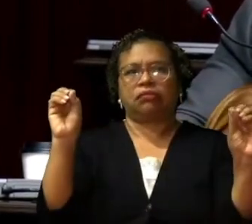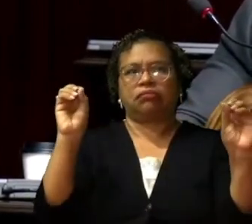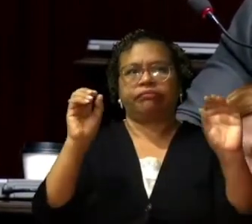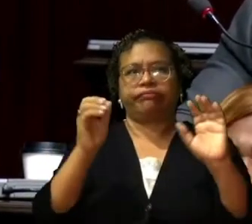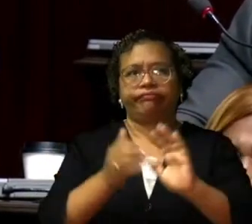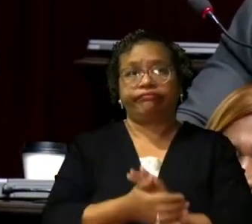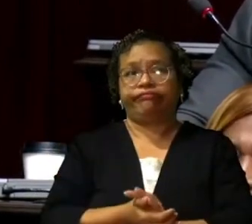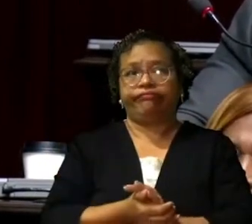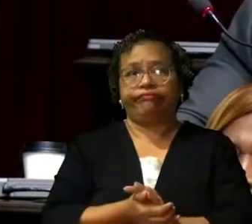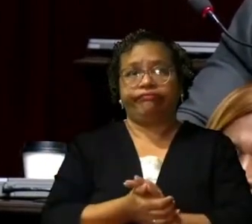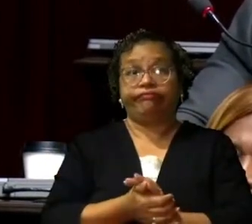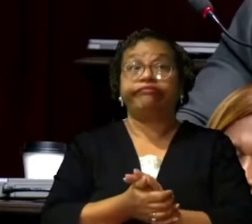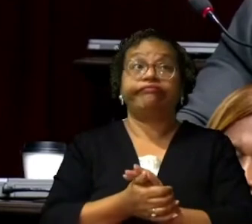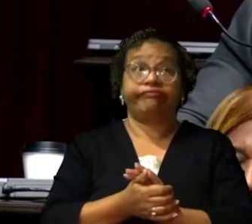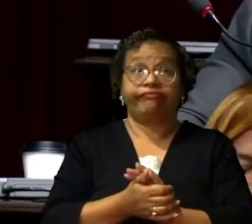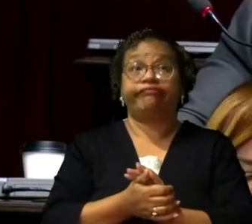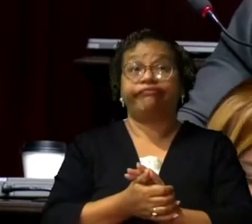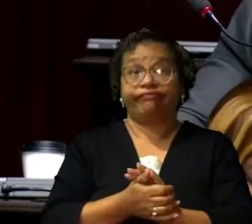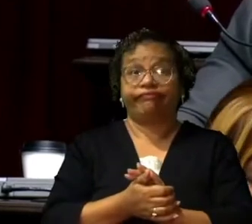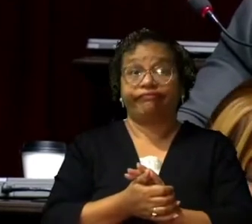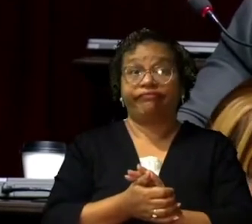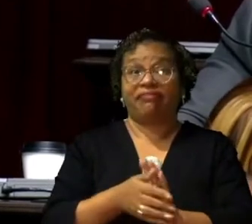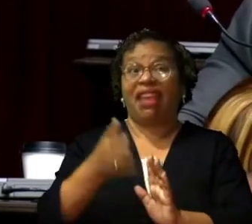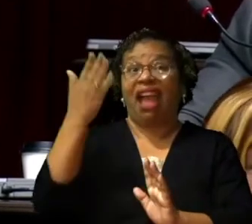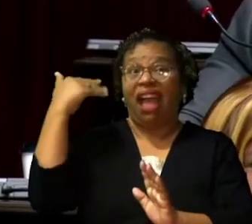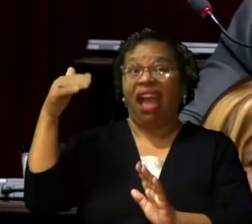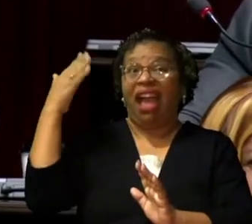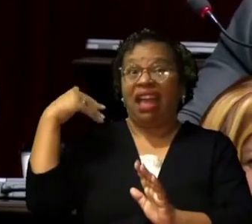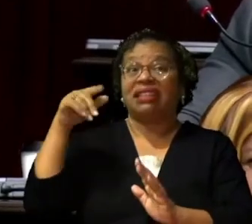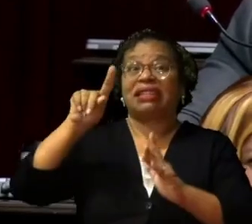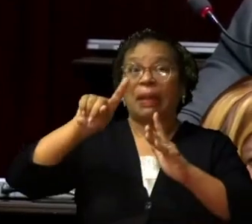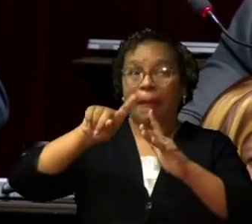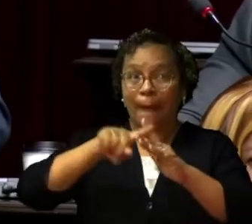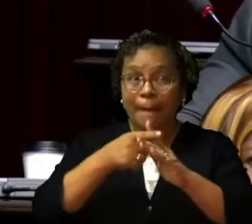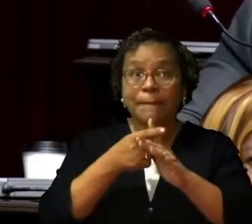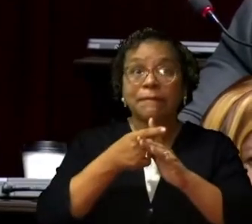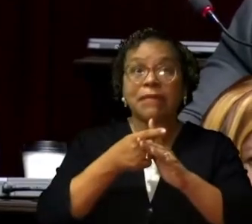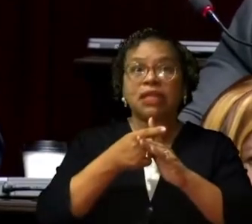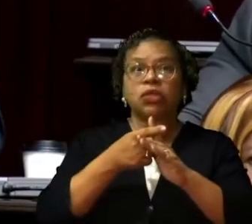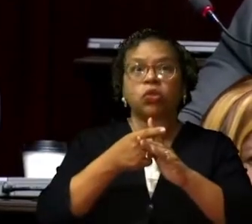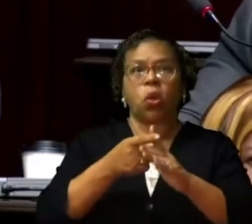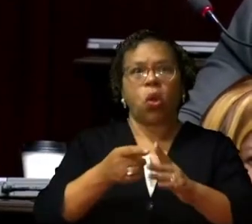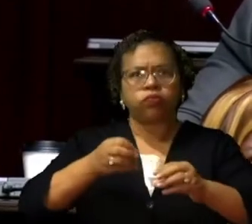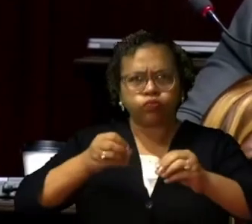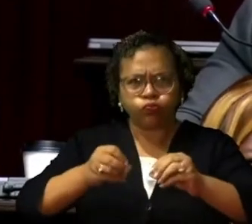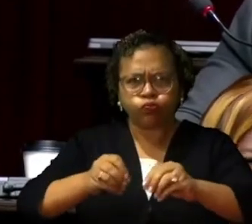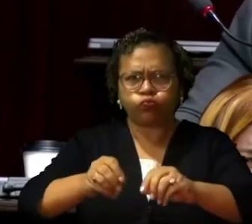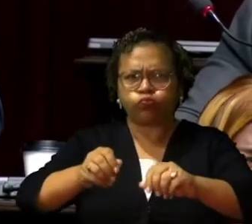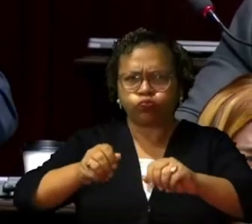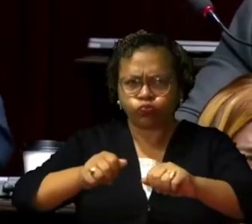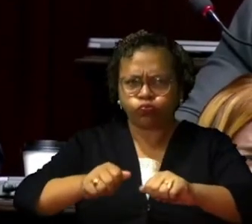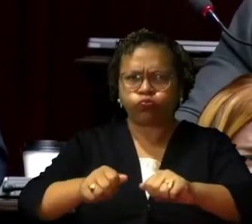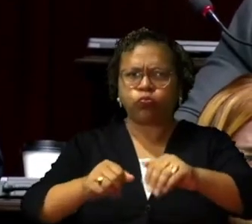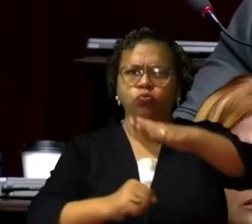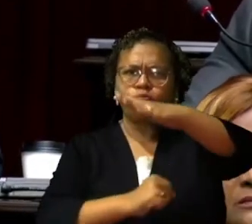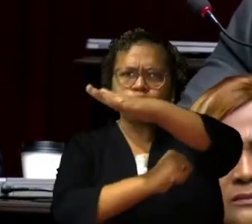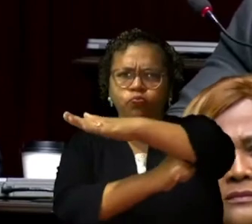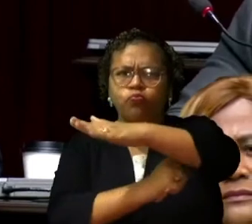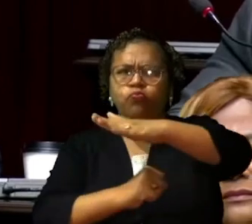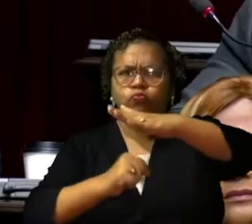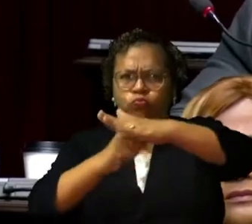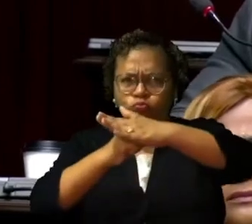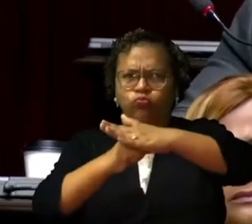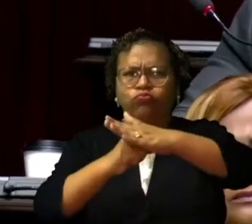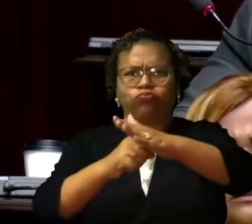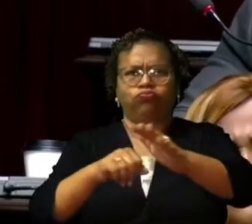se quitó la capa vegetal, se colocó material y se hizo un puente de 58 millones